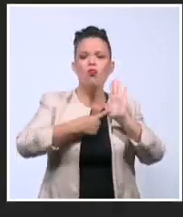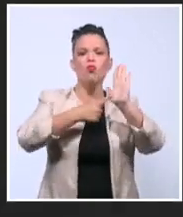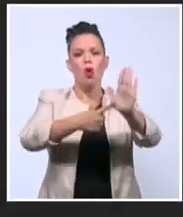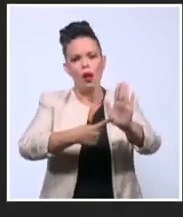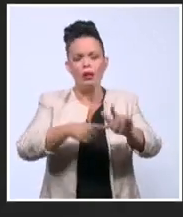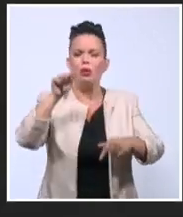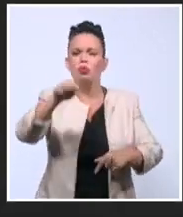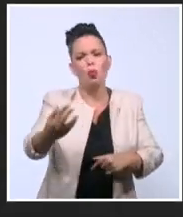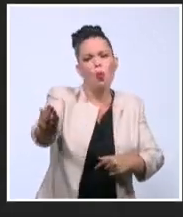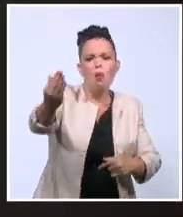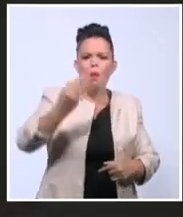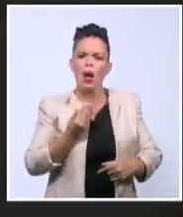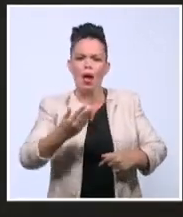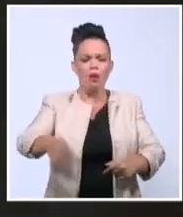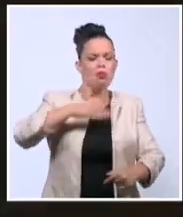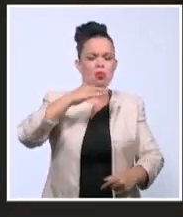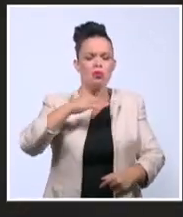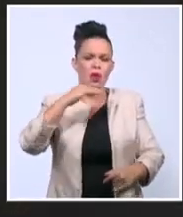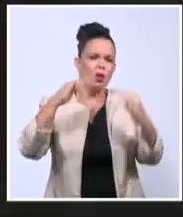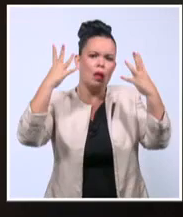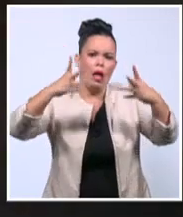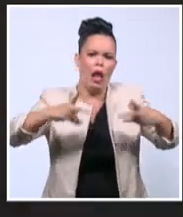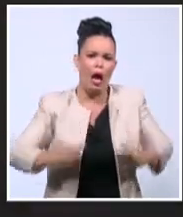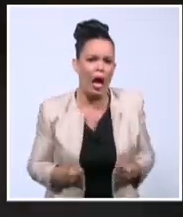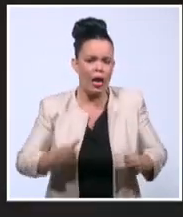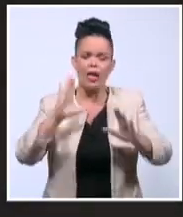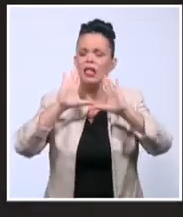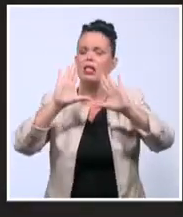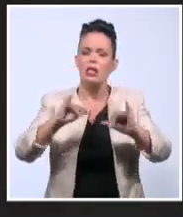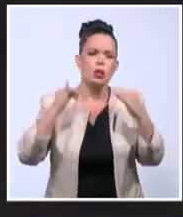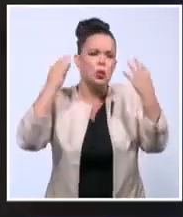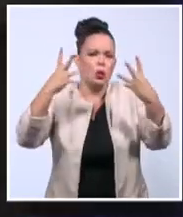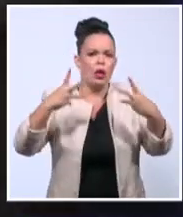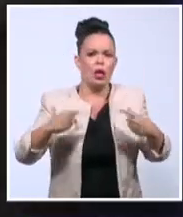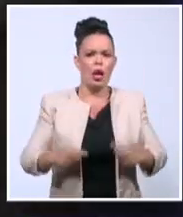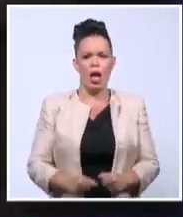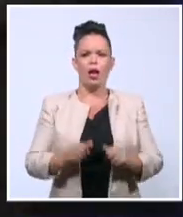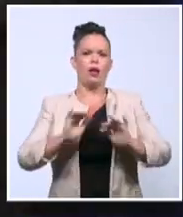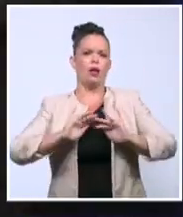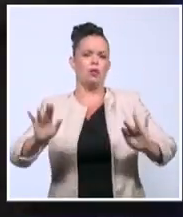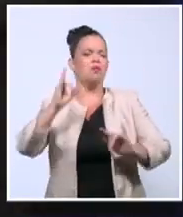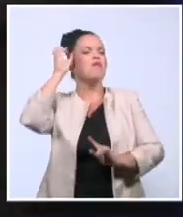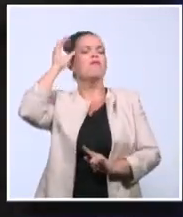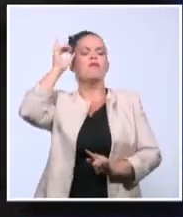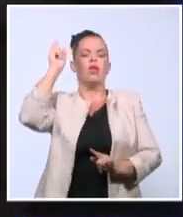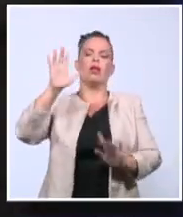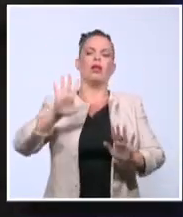atentado, ven a acusarme de todos los inventos. Tú puedes decirme a mí que tú puedes acusarme de todos los inventos que tú quieras.